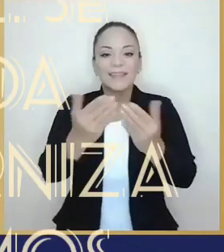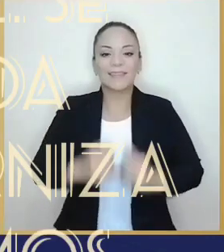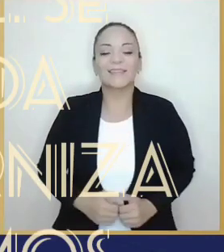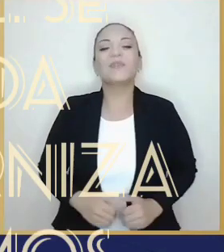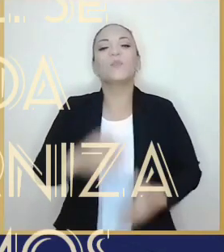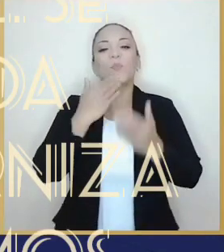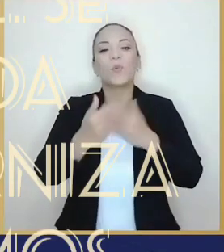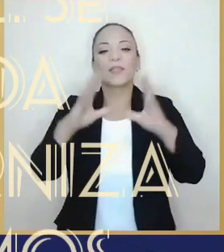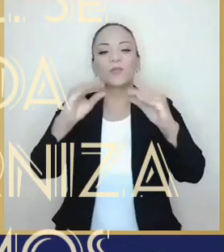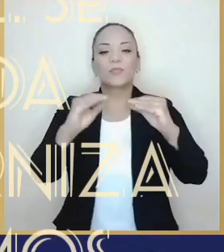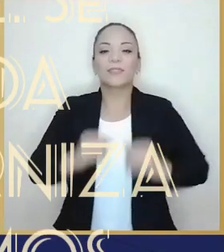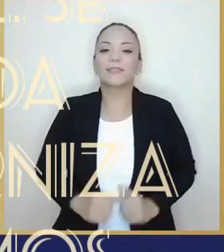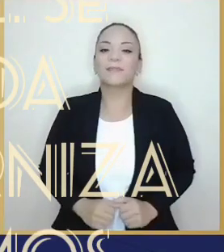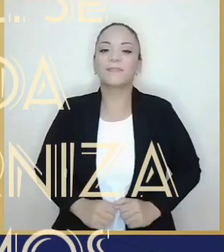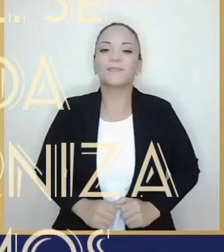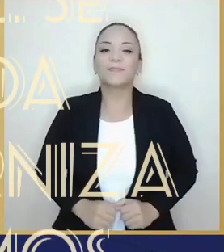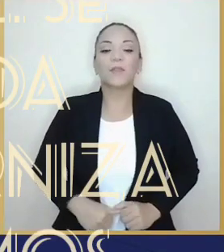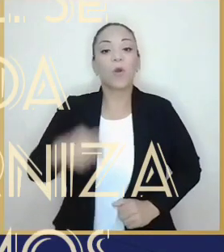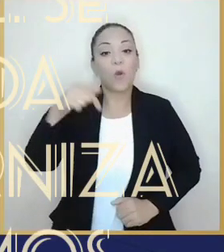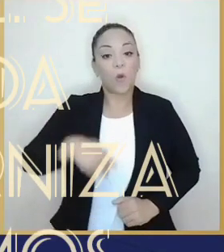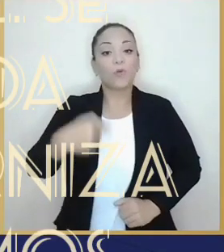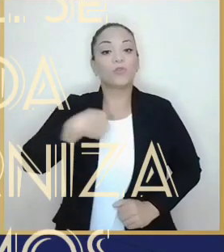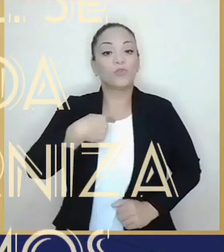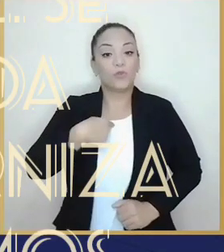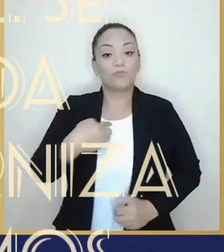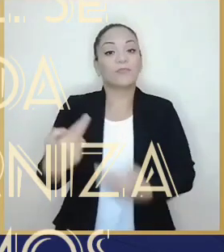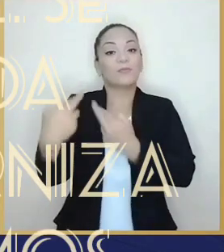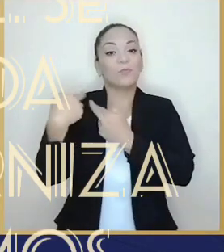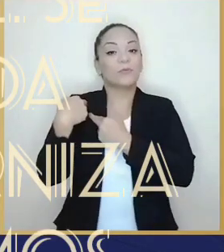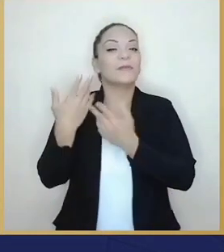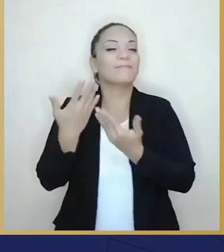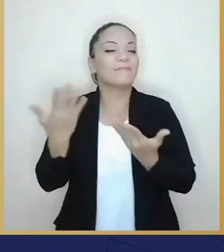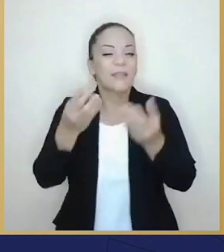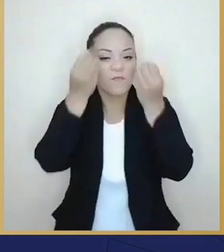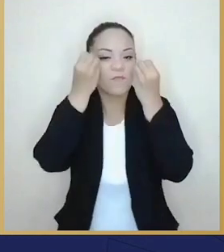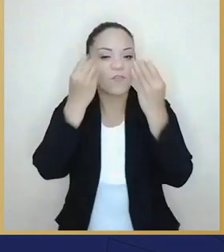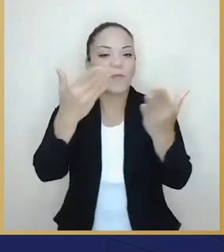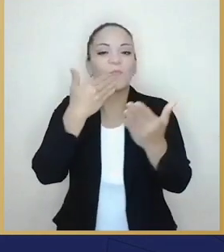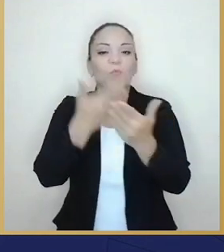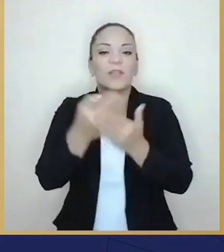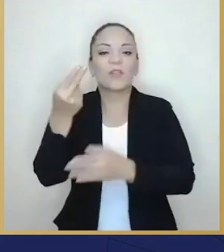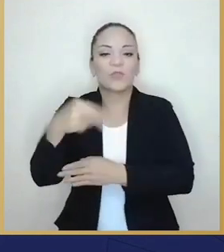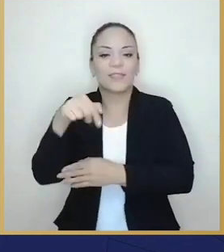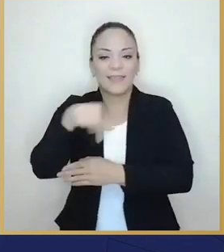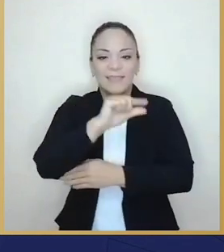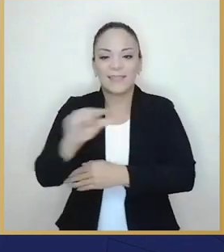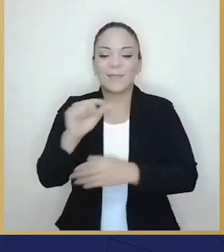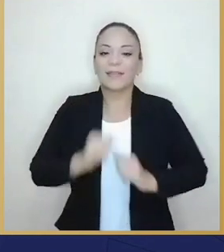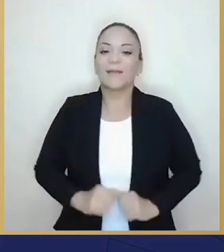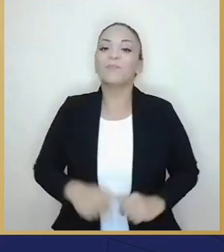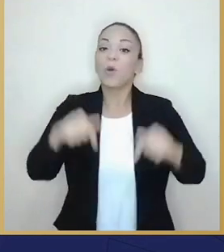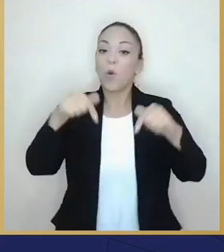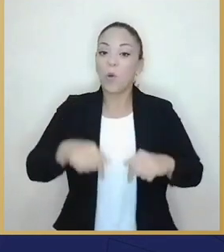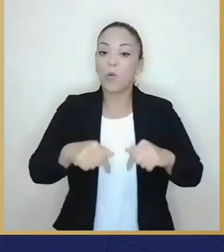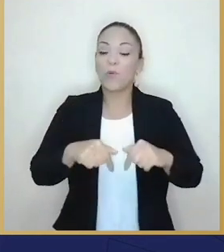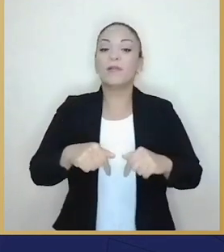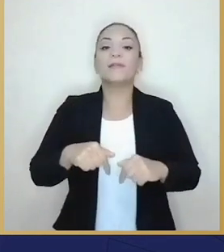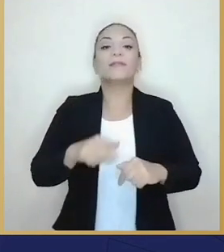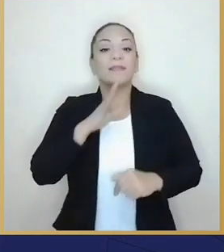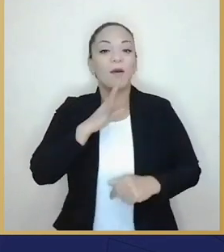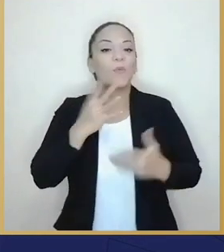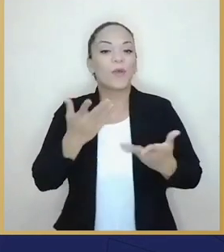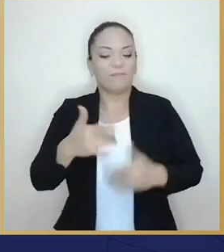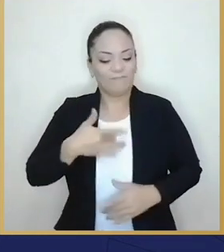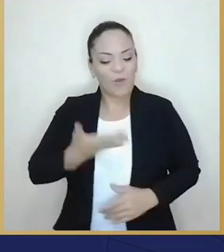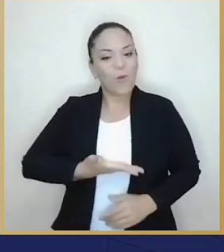Costarricenses, buenas noches. Hoy me toca a mí darles la buena noticia de esta semana. Hoy les hablo con